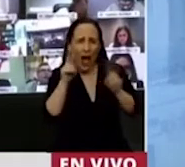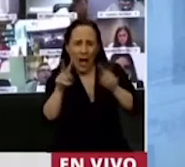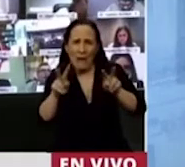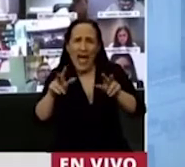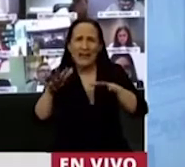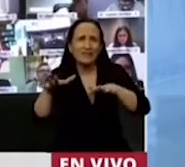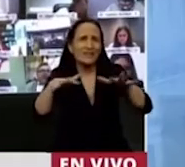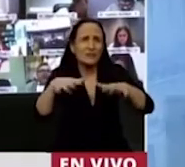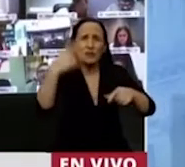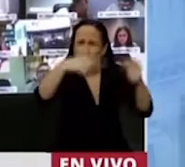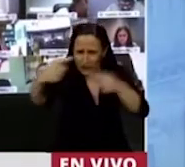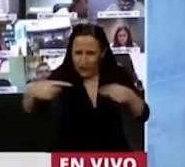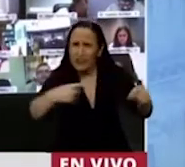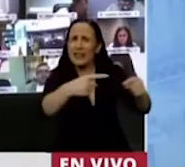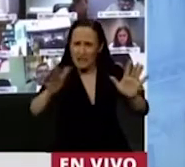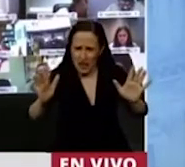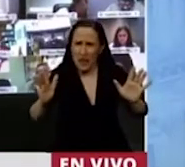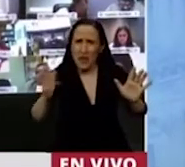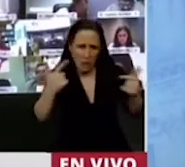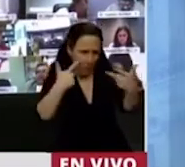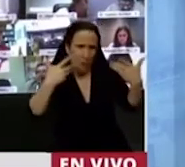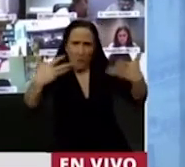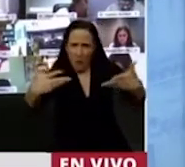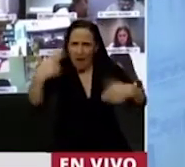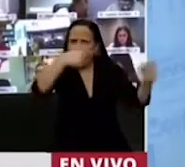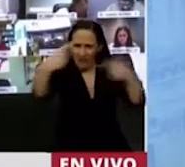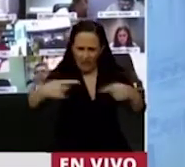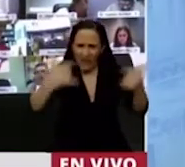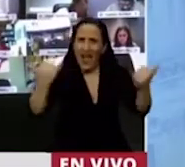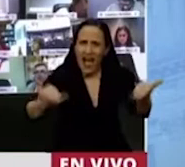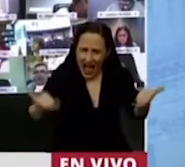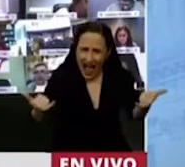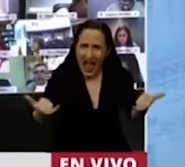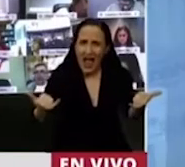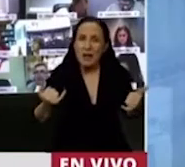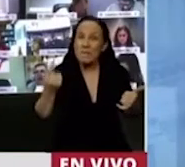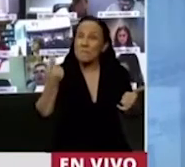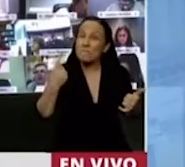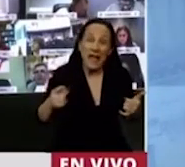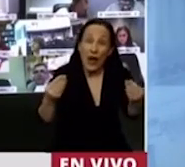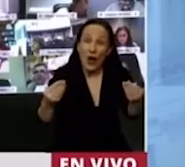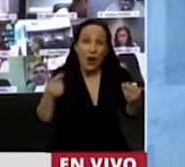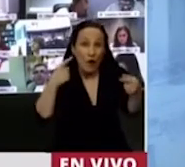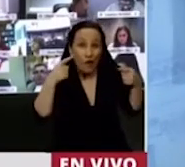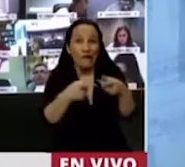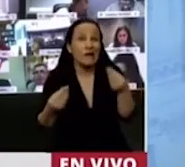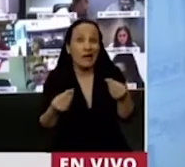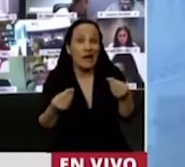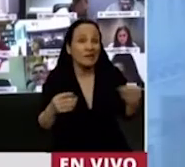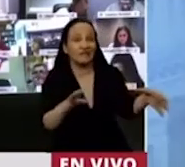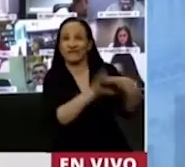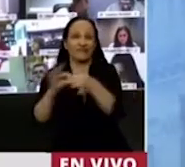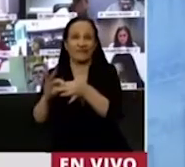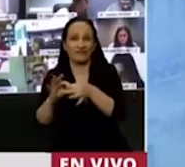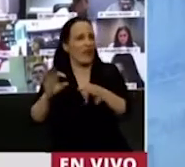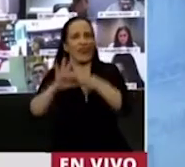diferencias puedan ponerse en evidencia, pero siempre con el juego de la base institucional